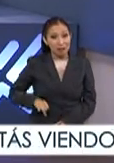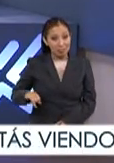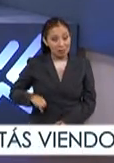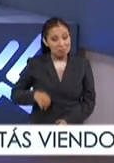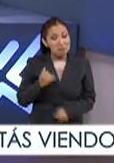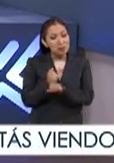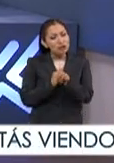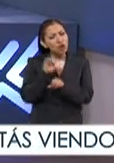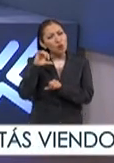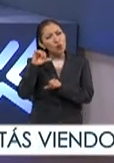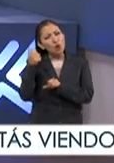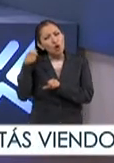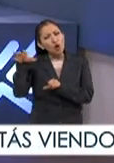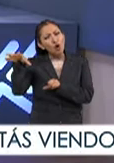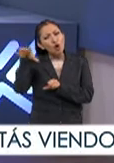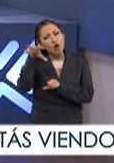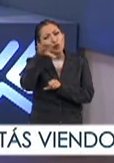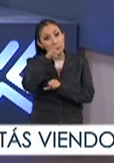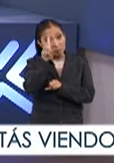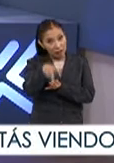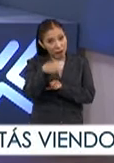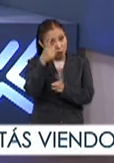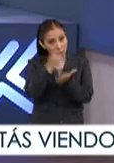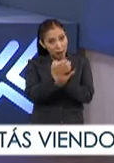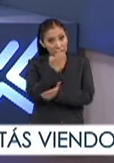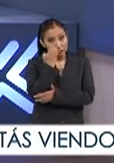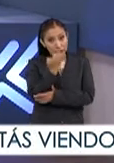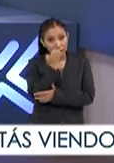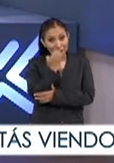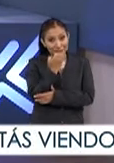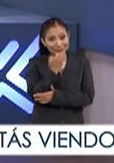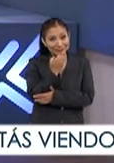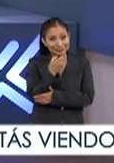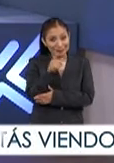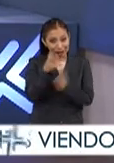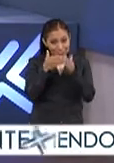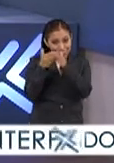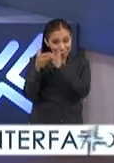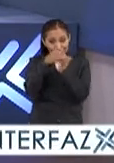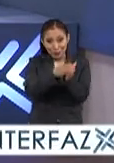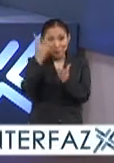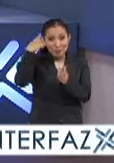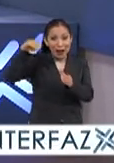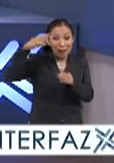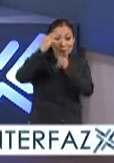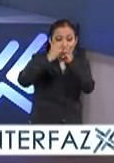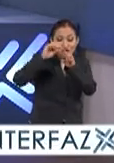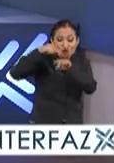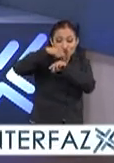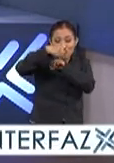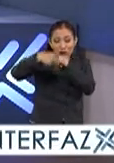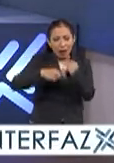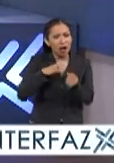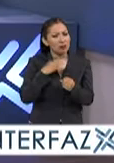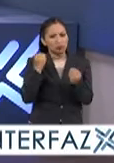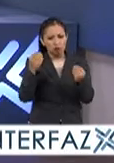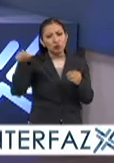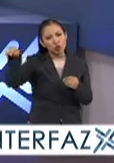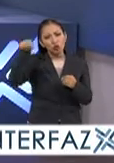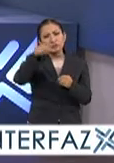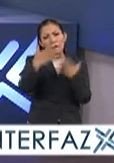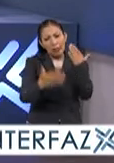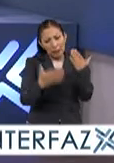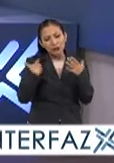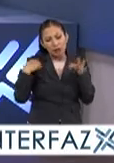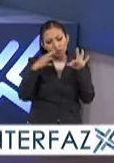investigar qué otras si son realmente las únicas escuelas flotantes que viajan por todo el mundo hay muchísimas y a